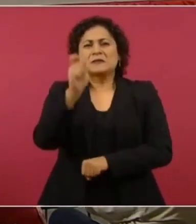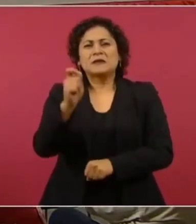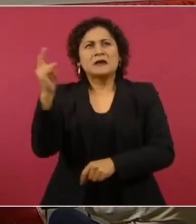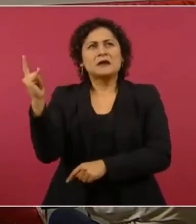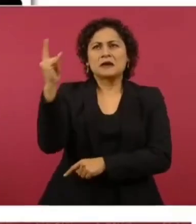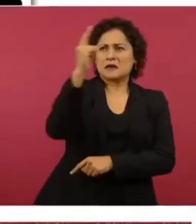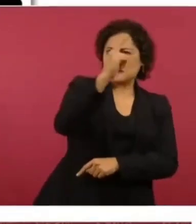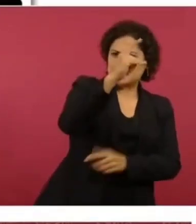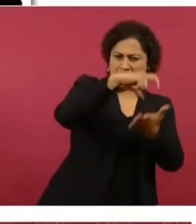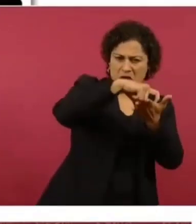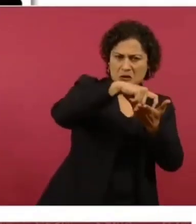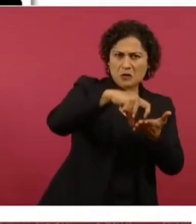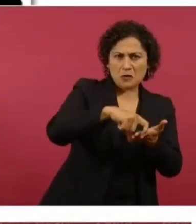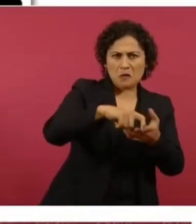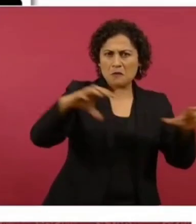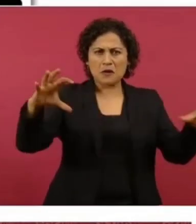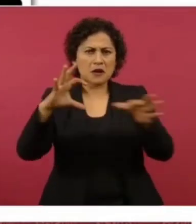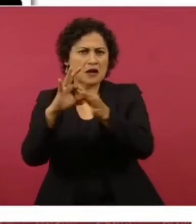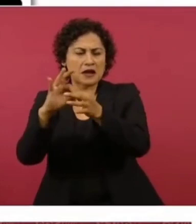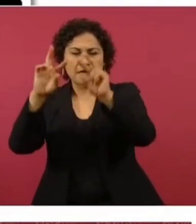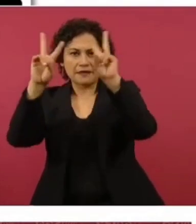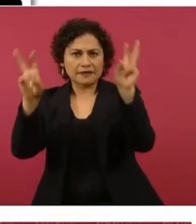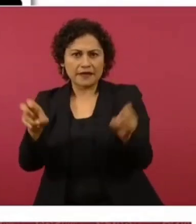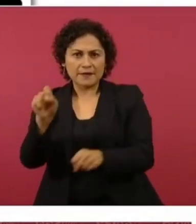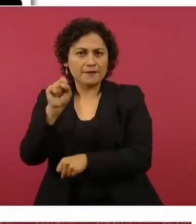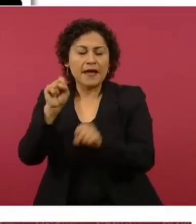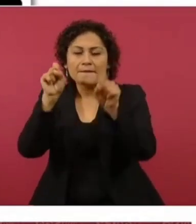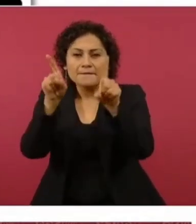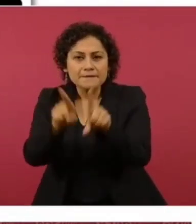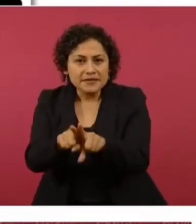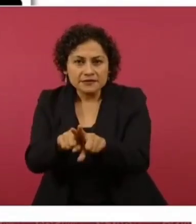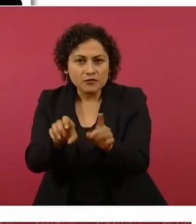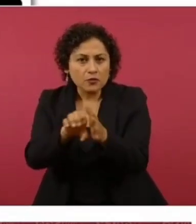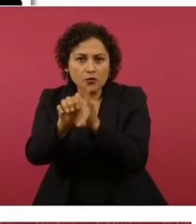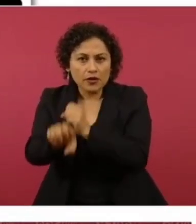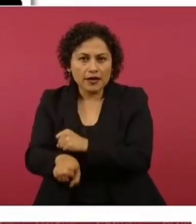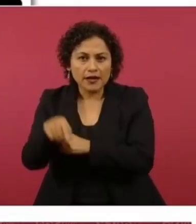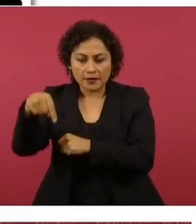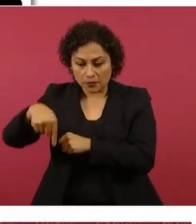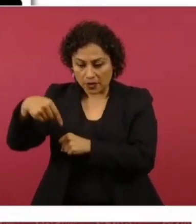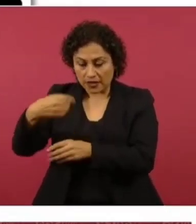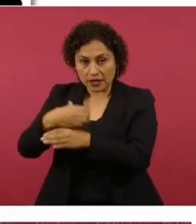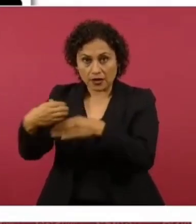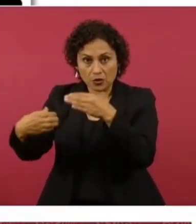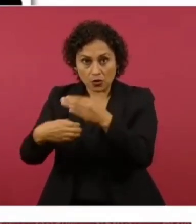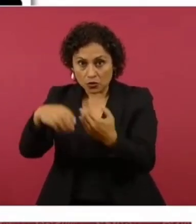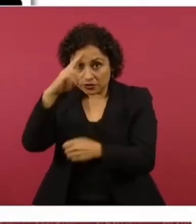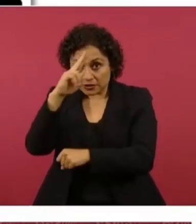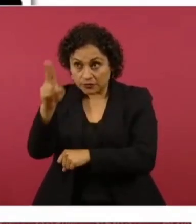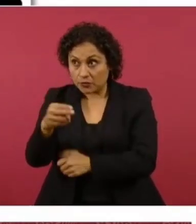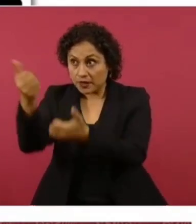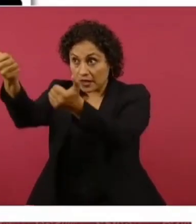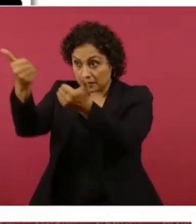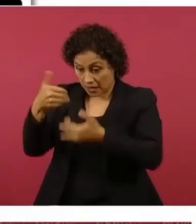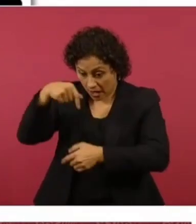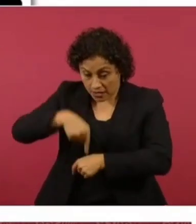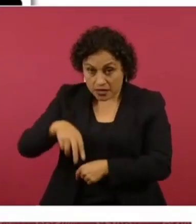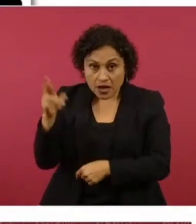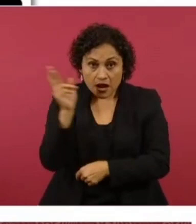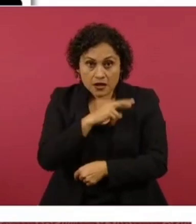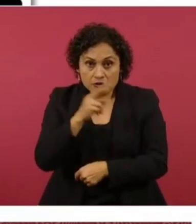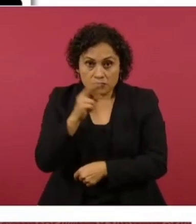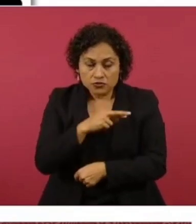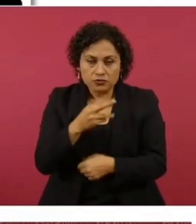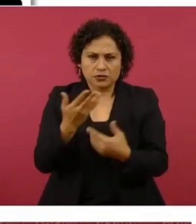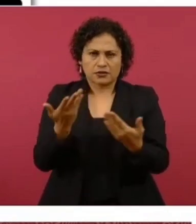relacionada con el hecho de que ahora los productos prohibidos llegarán a Rusia. Gracias a